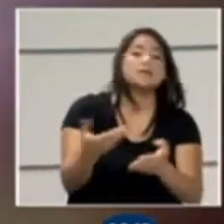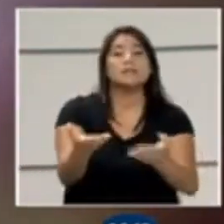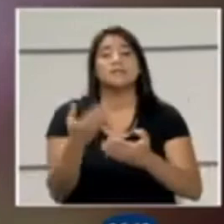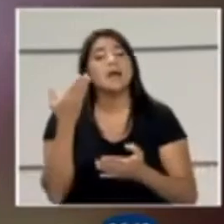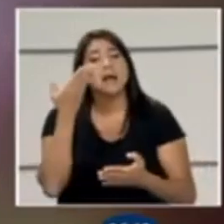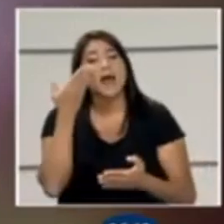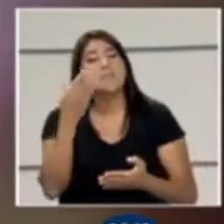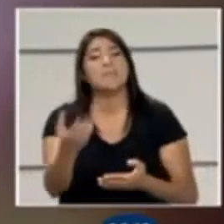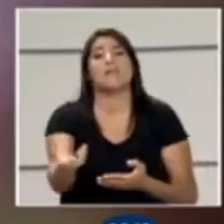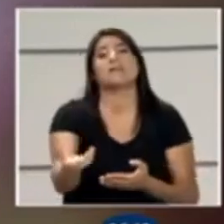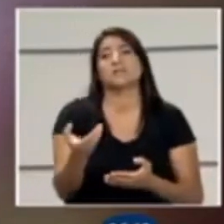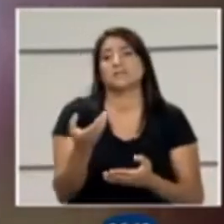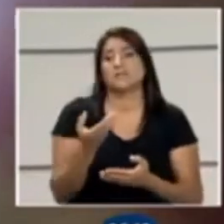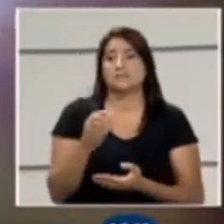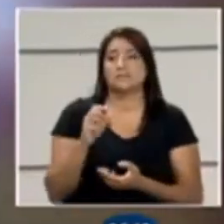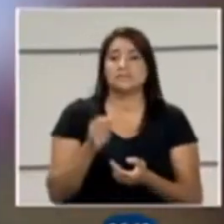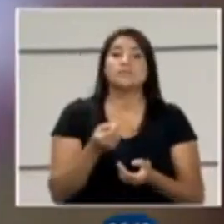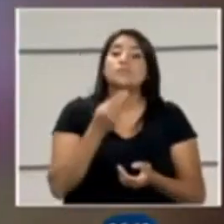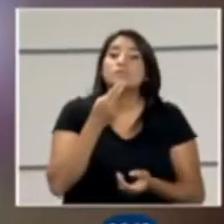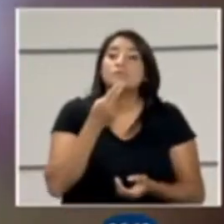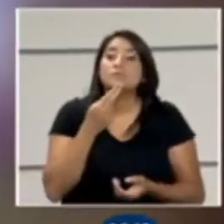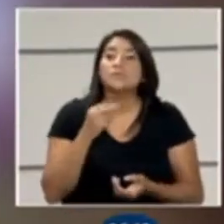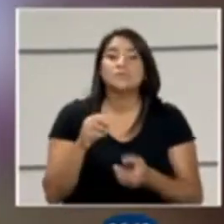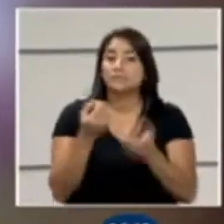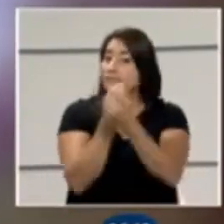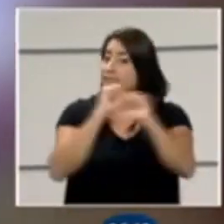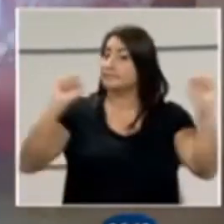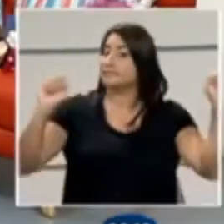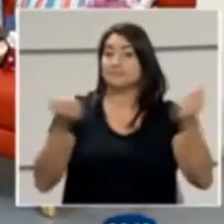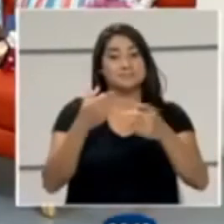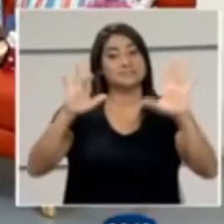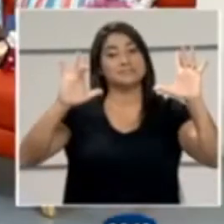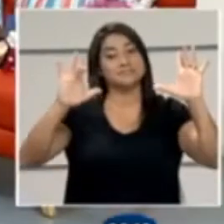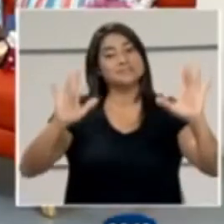profesión, dele caramelos y salsa, cabrón.